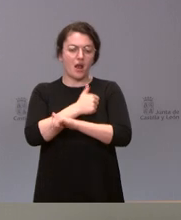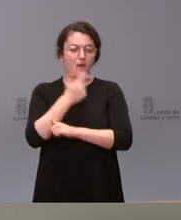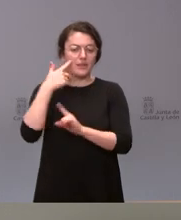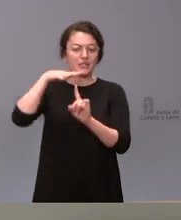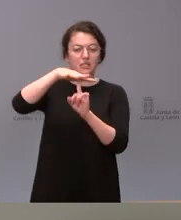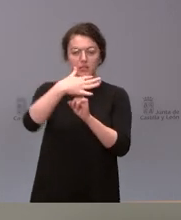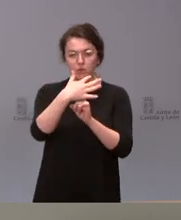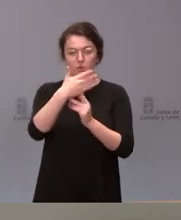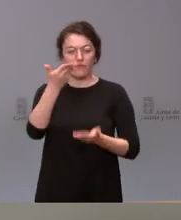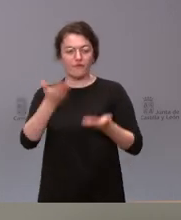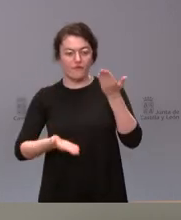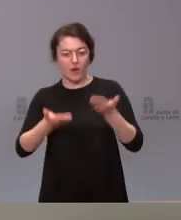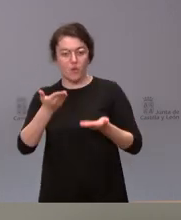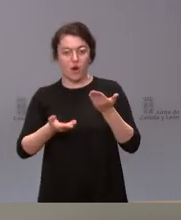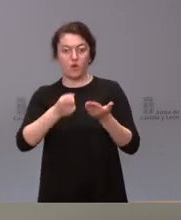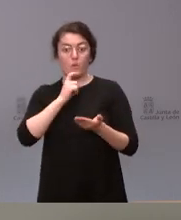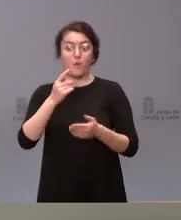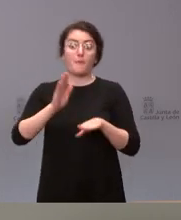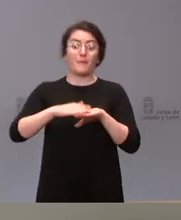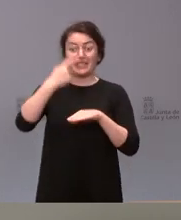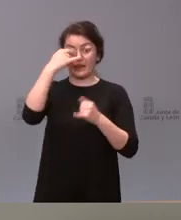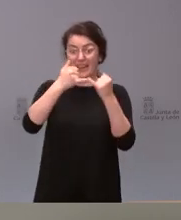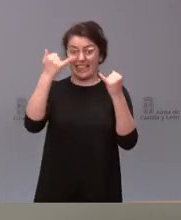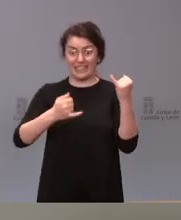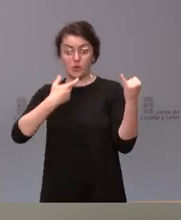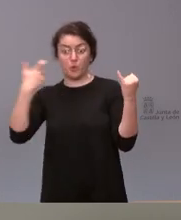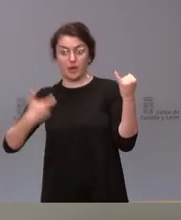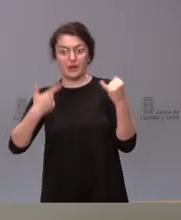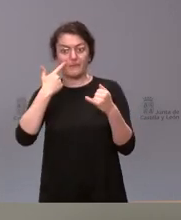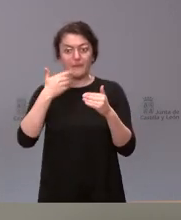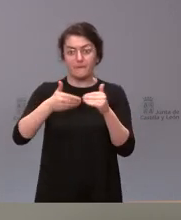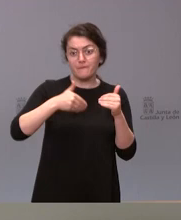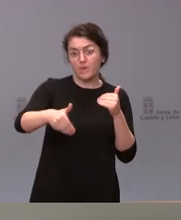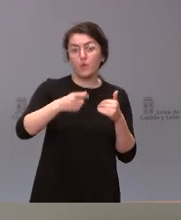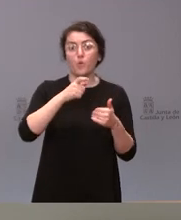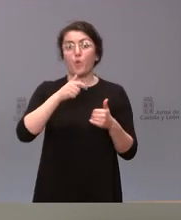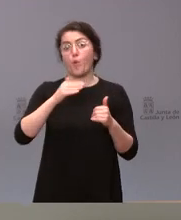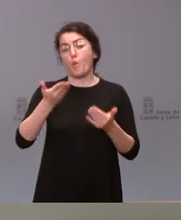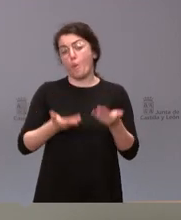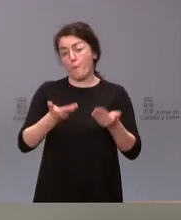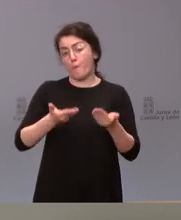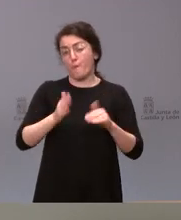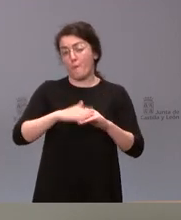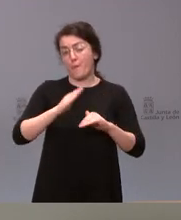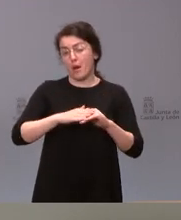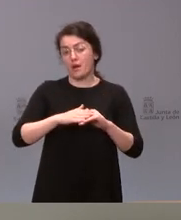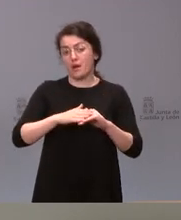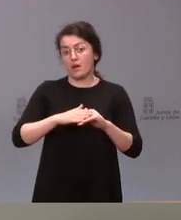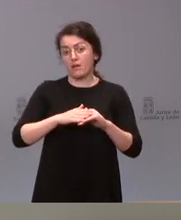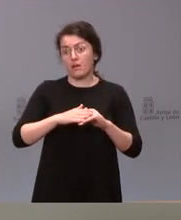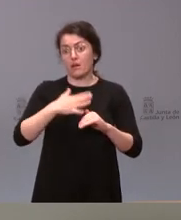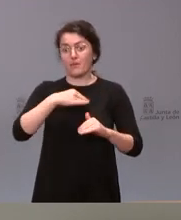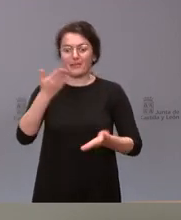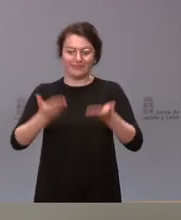intensidad y la duración de esta crisis para poder hacer un cálculo que nos serviera para todo el ejercicio y no tuviera que ser revisado